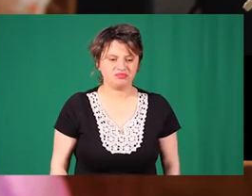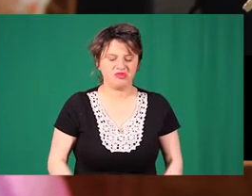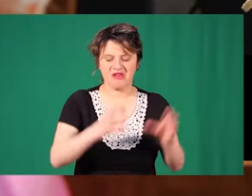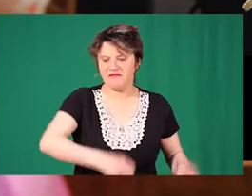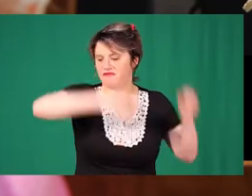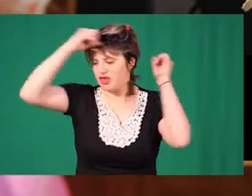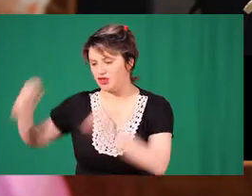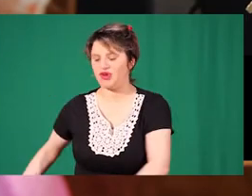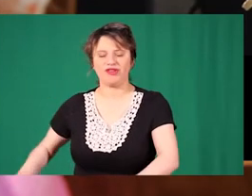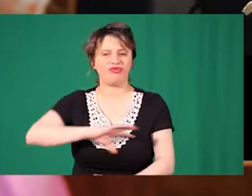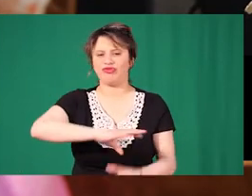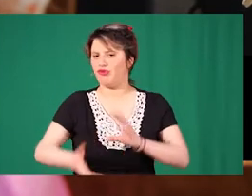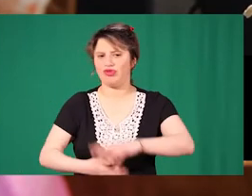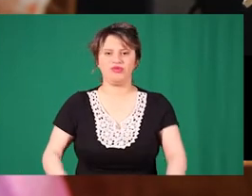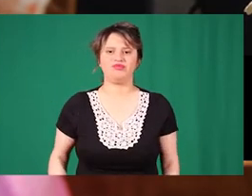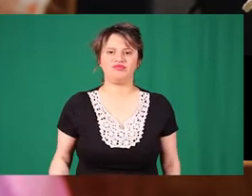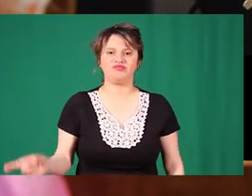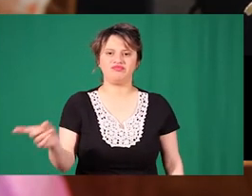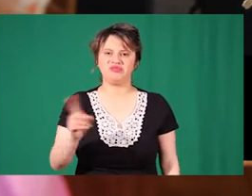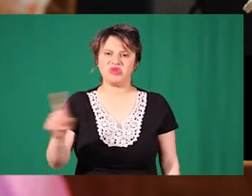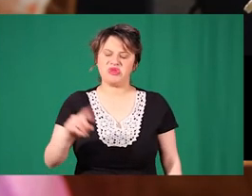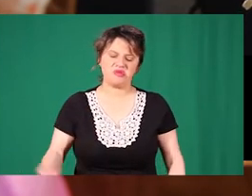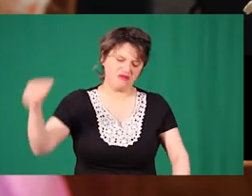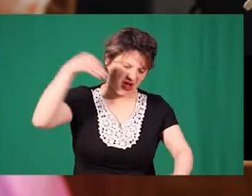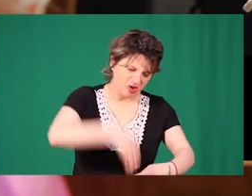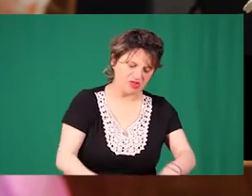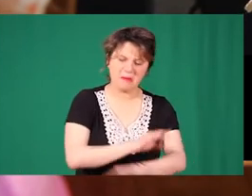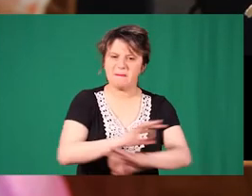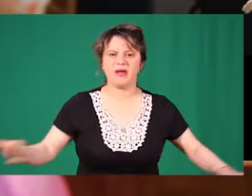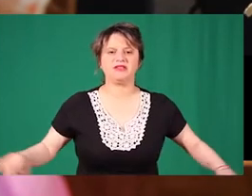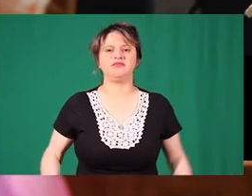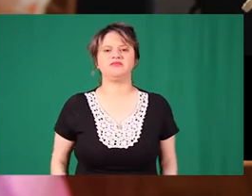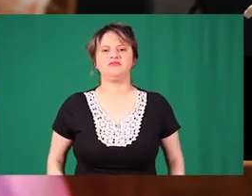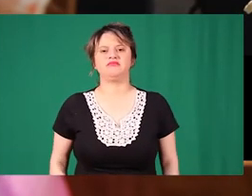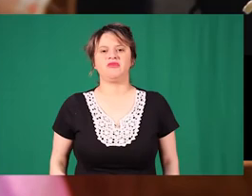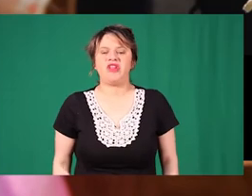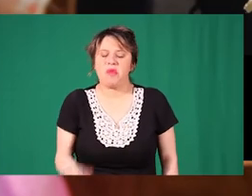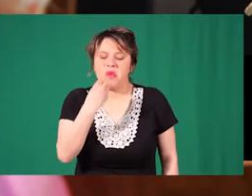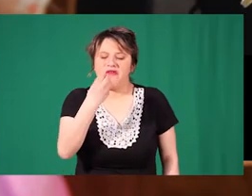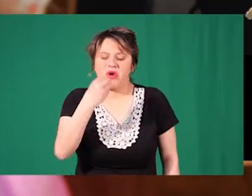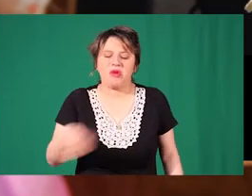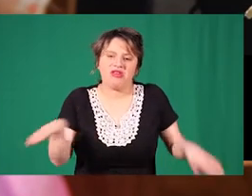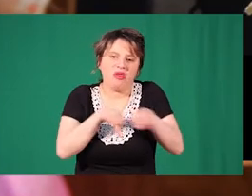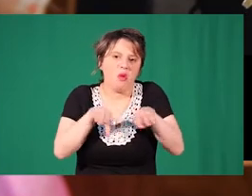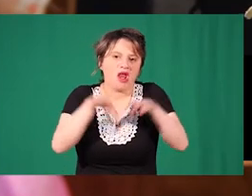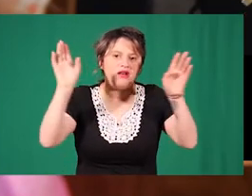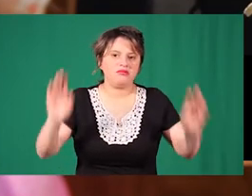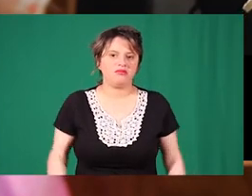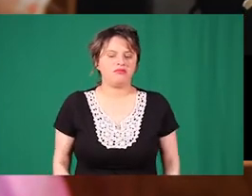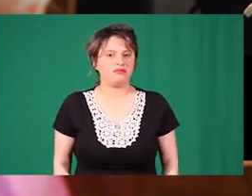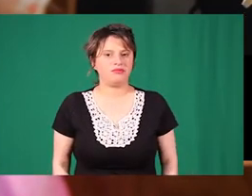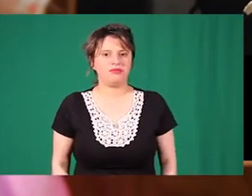abandonar todo No tiene sentido estar aquí escondidita Si al final, el pajarito me va a comer igual